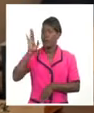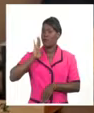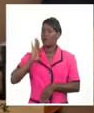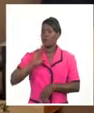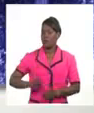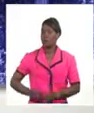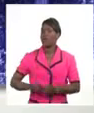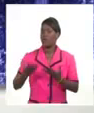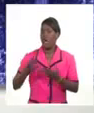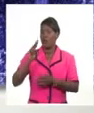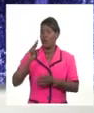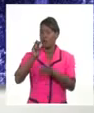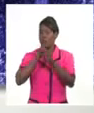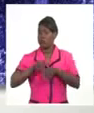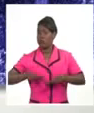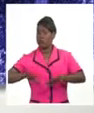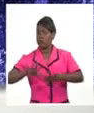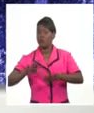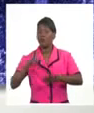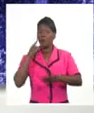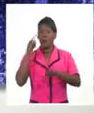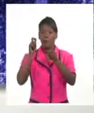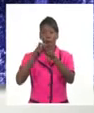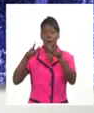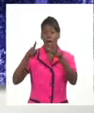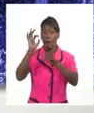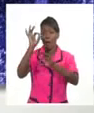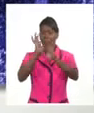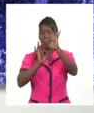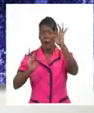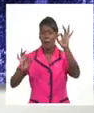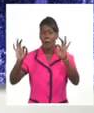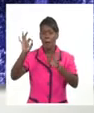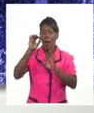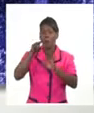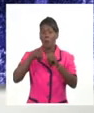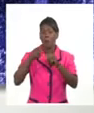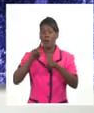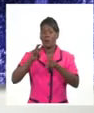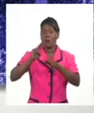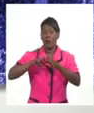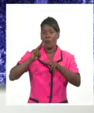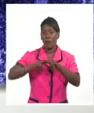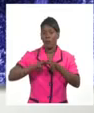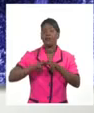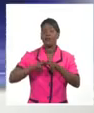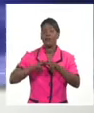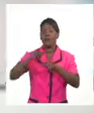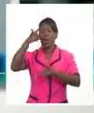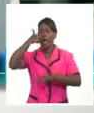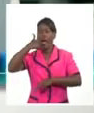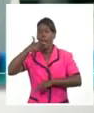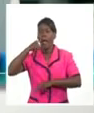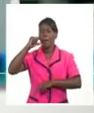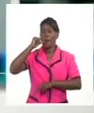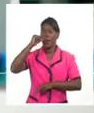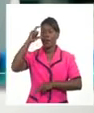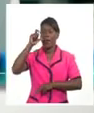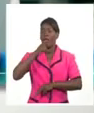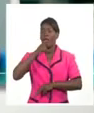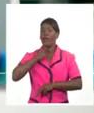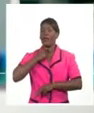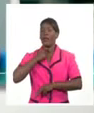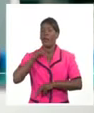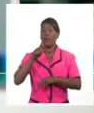mayoría virus los más frecuentes son aquellos responsables de la hepatitis abc de y sin embargo